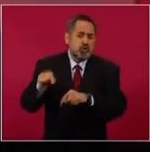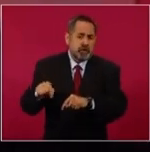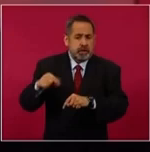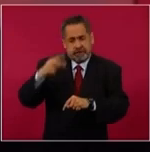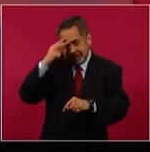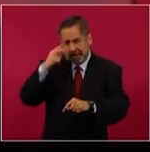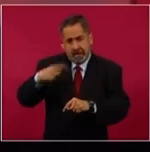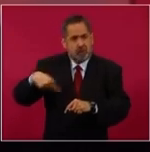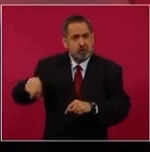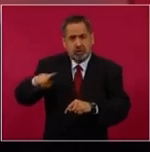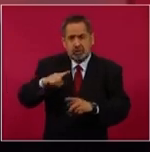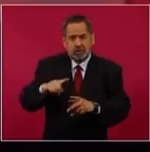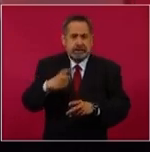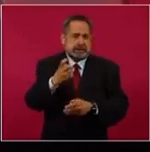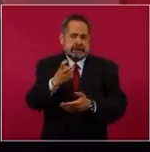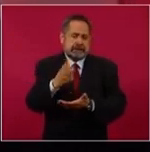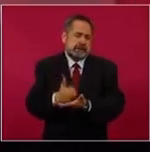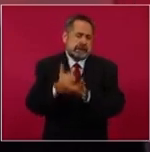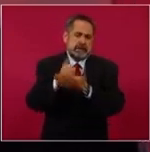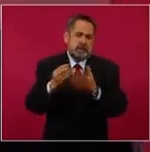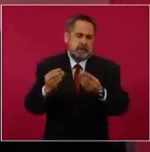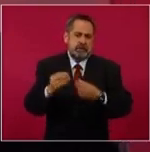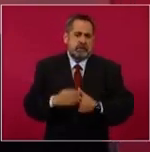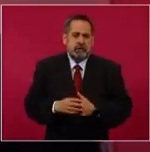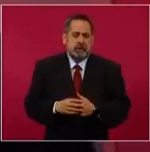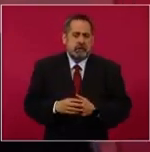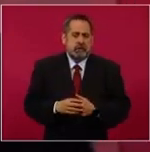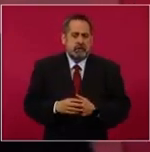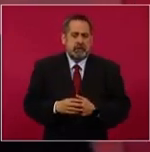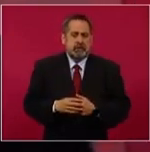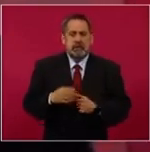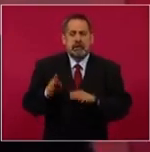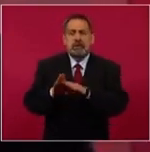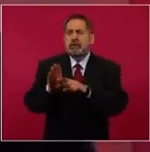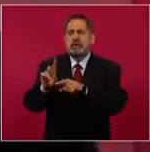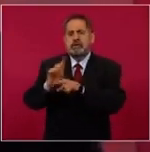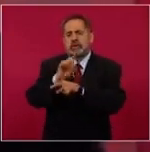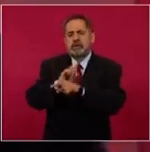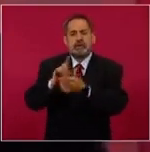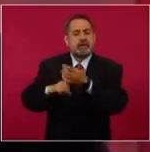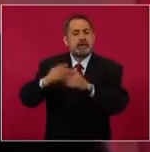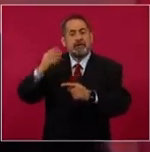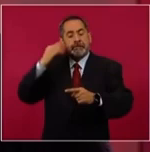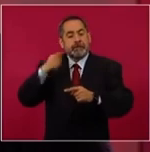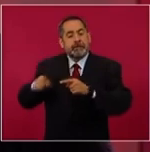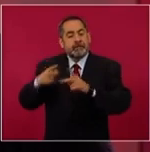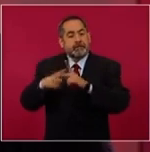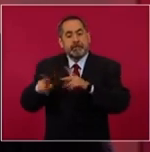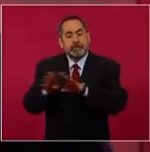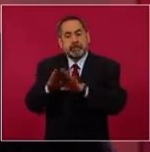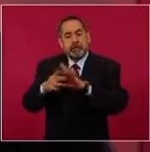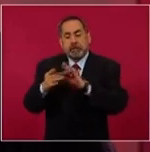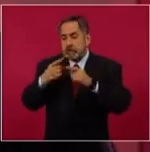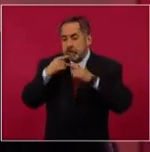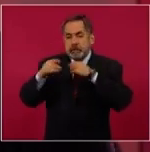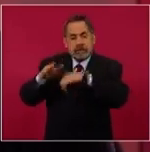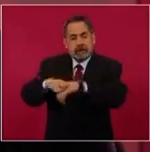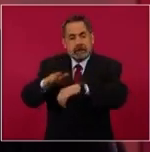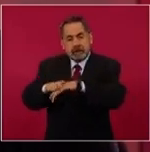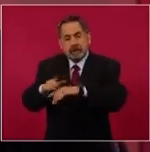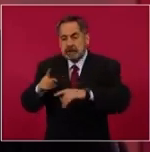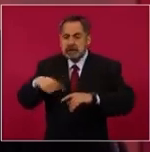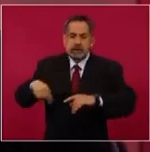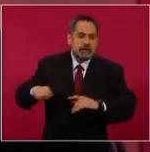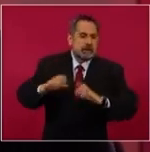De eso ayudó muchísimo. Desde el principio llamamos a